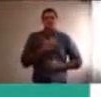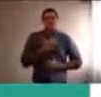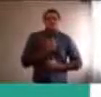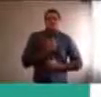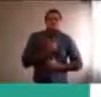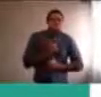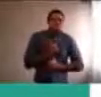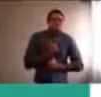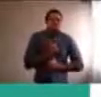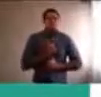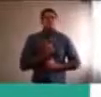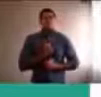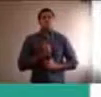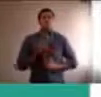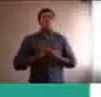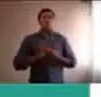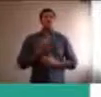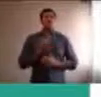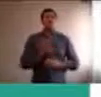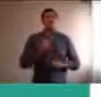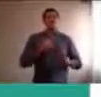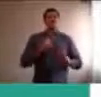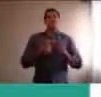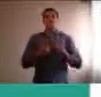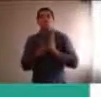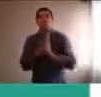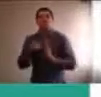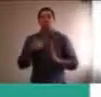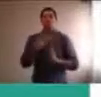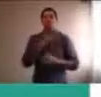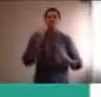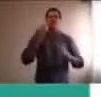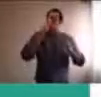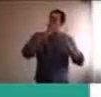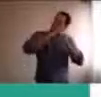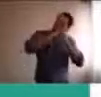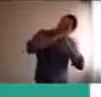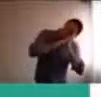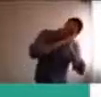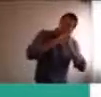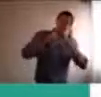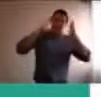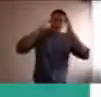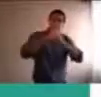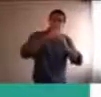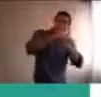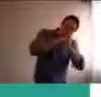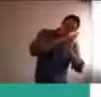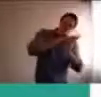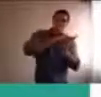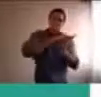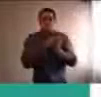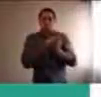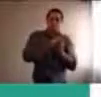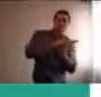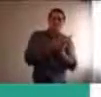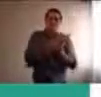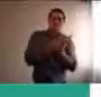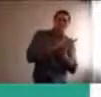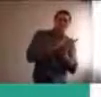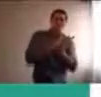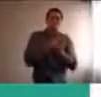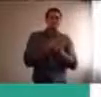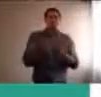muestren, tal vez, a través de que les está costando dormir, no, como que uno ve que, que, no sé, que están como, más ansiosos,